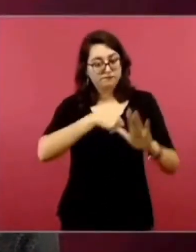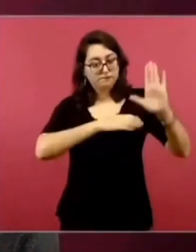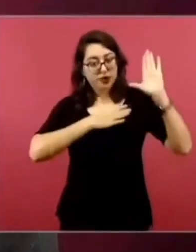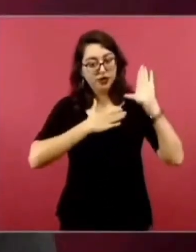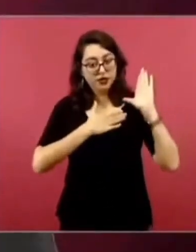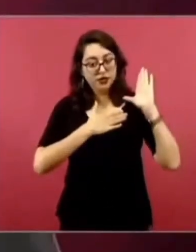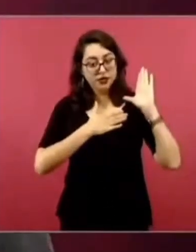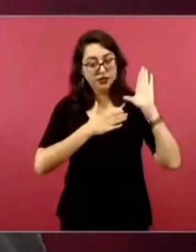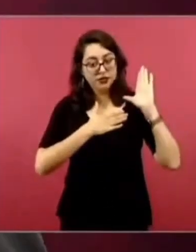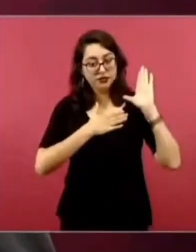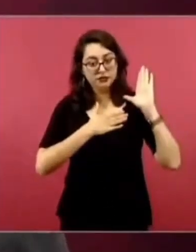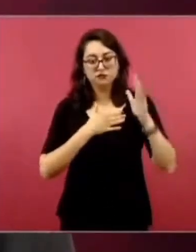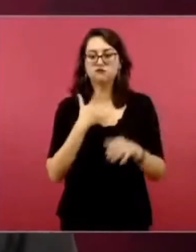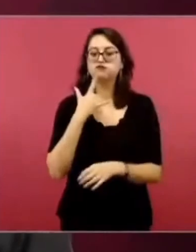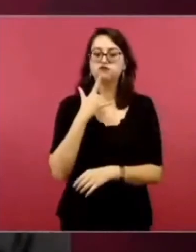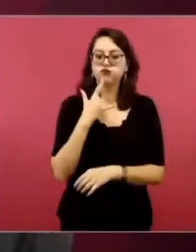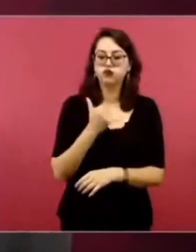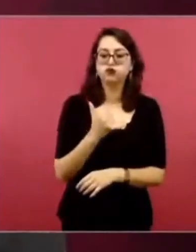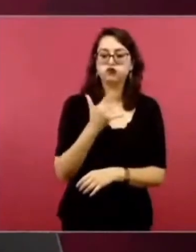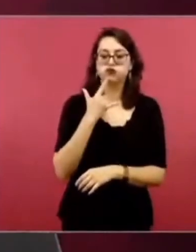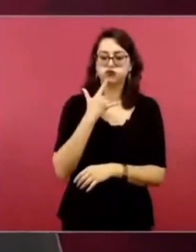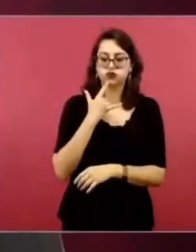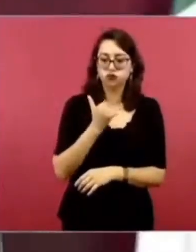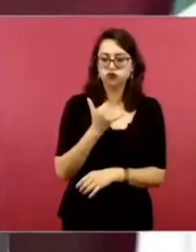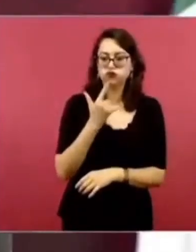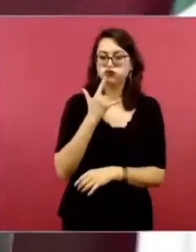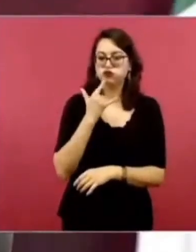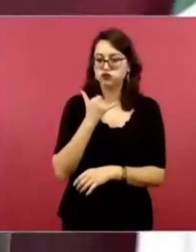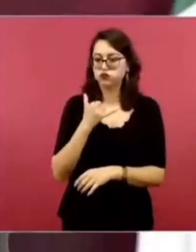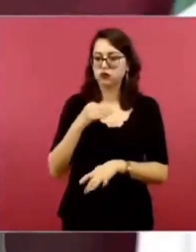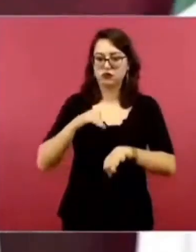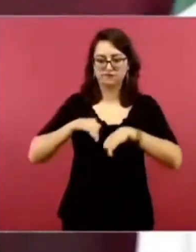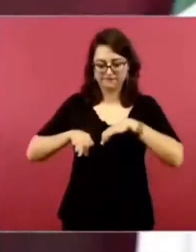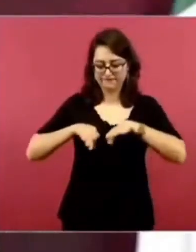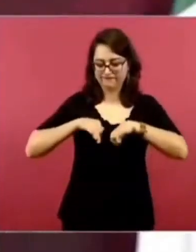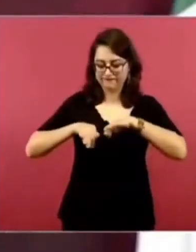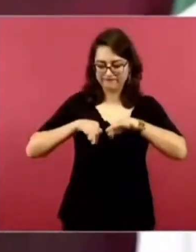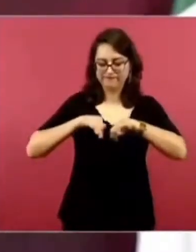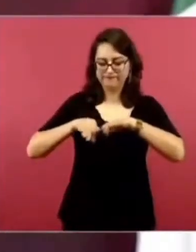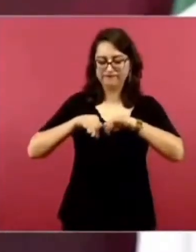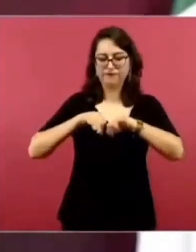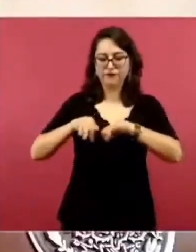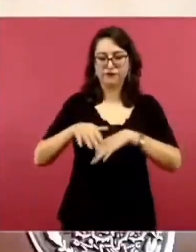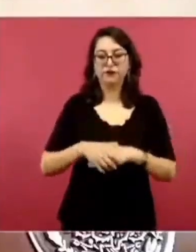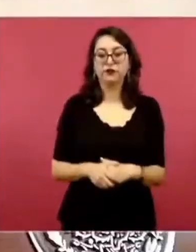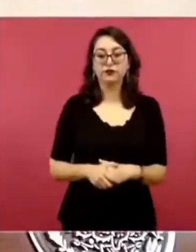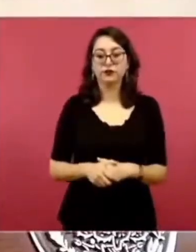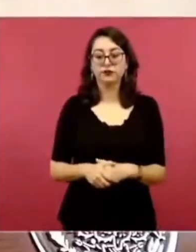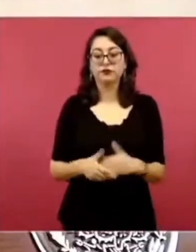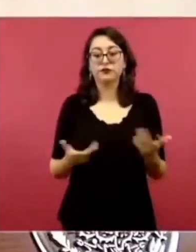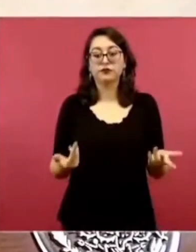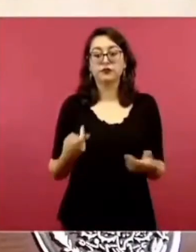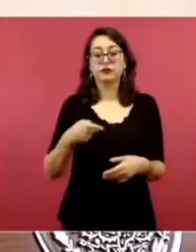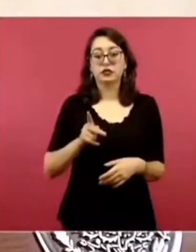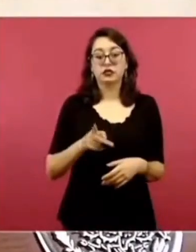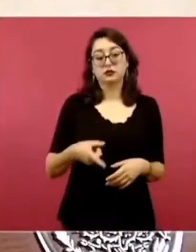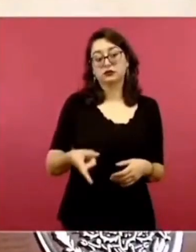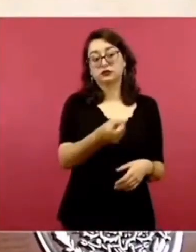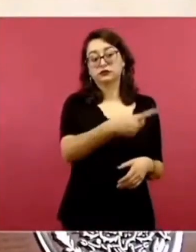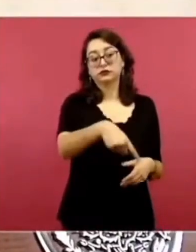Y estoy trabajando en eso y todos trabajando en eso. ¿Y qué quieren nuestros adversarios?